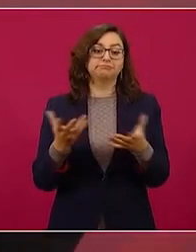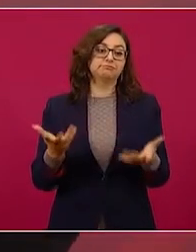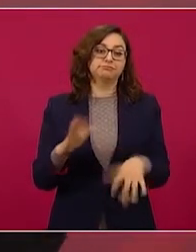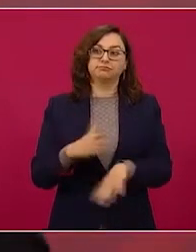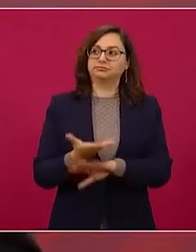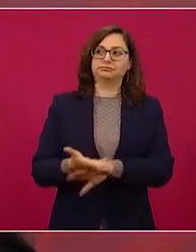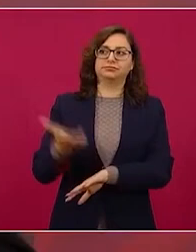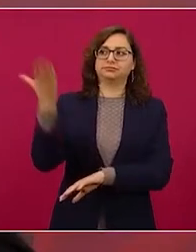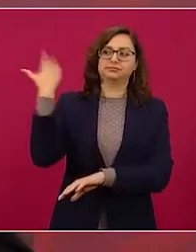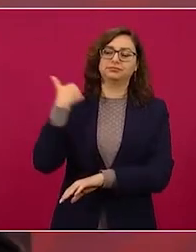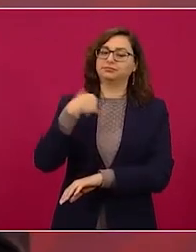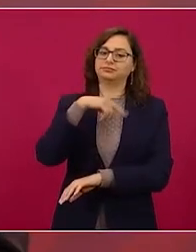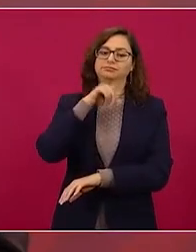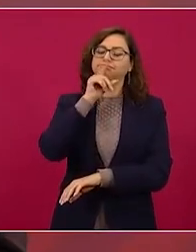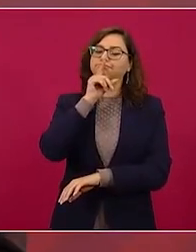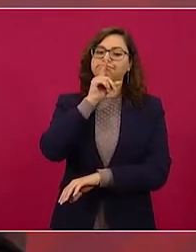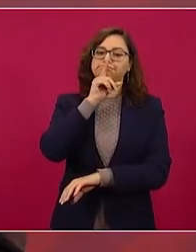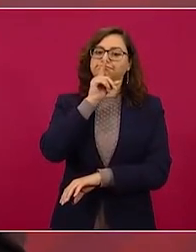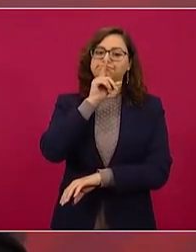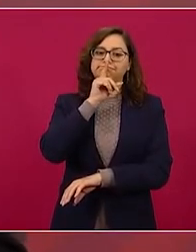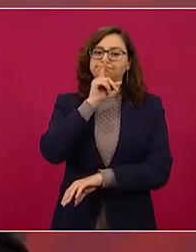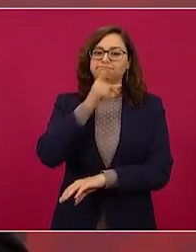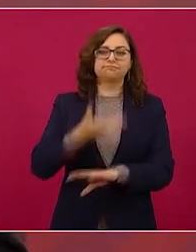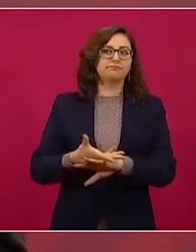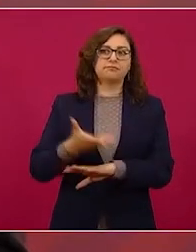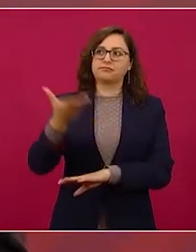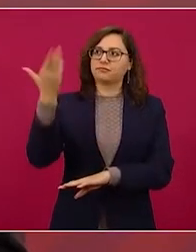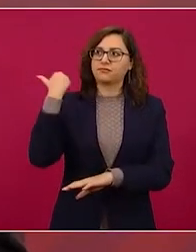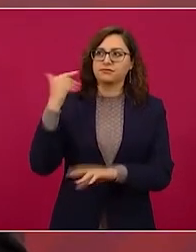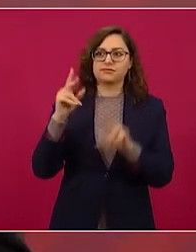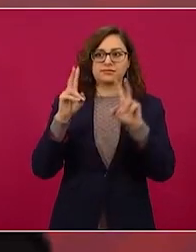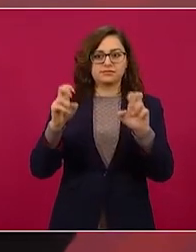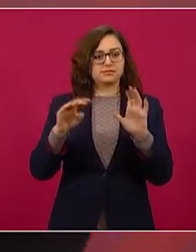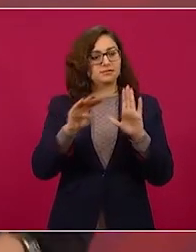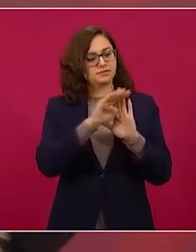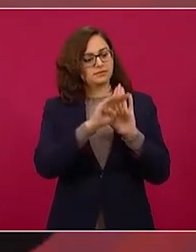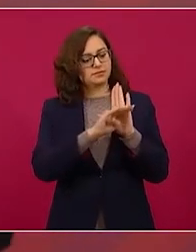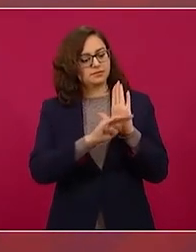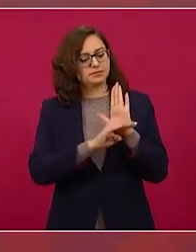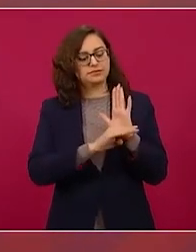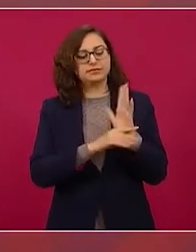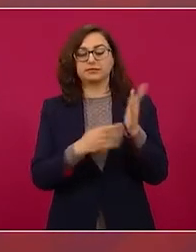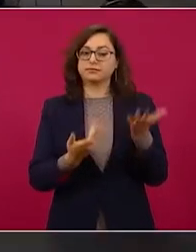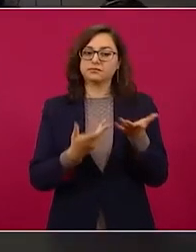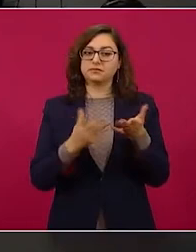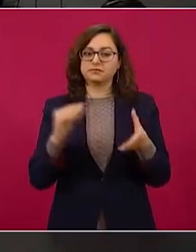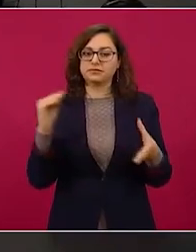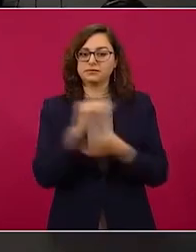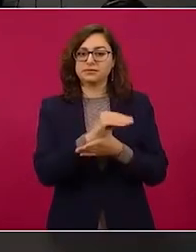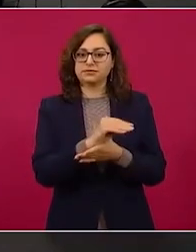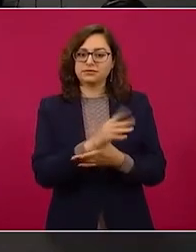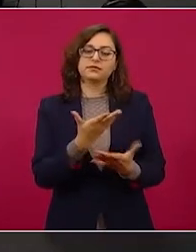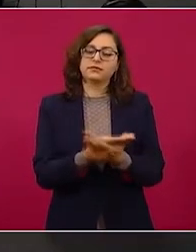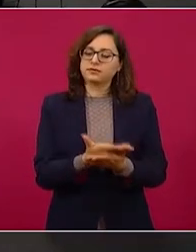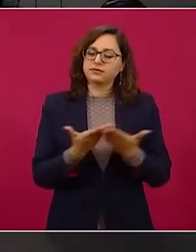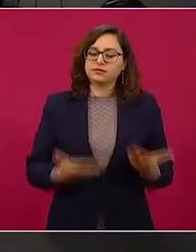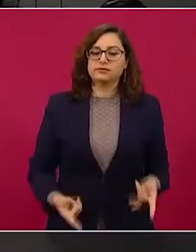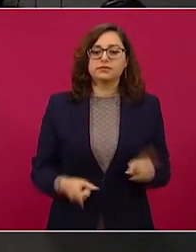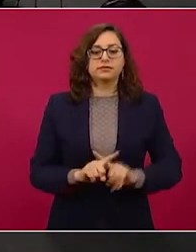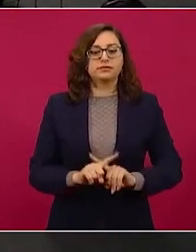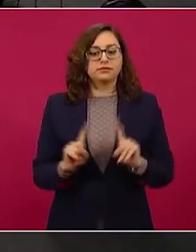los principios de política exterior. Entonces, ya es otra cosa,